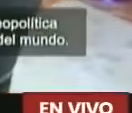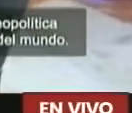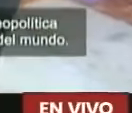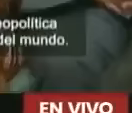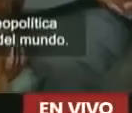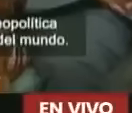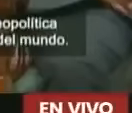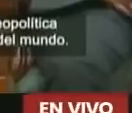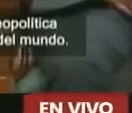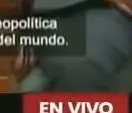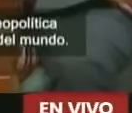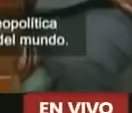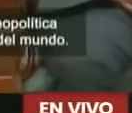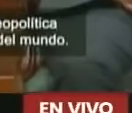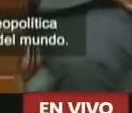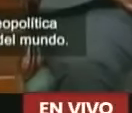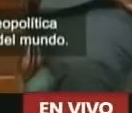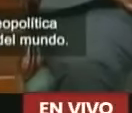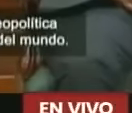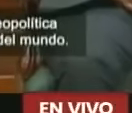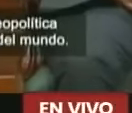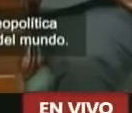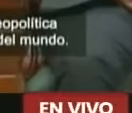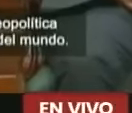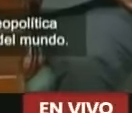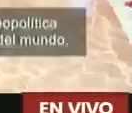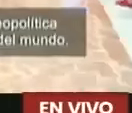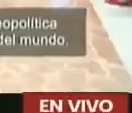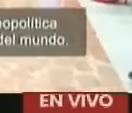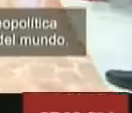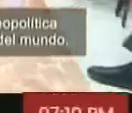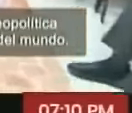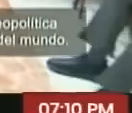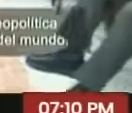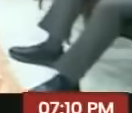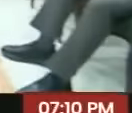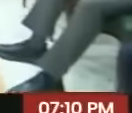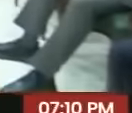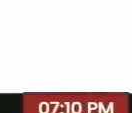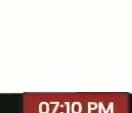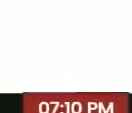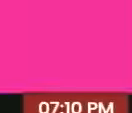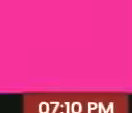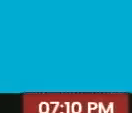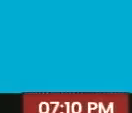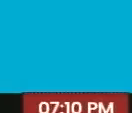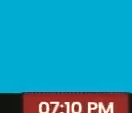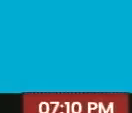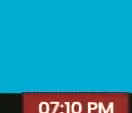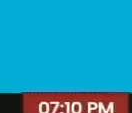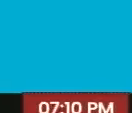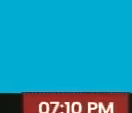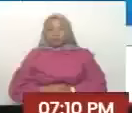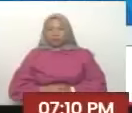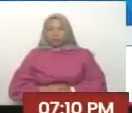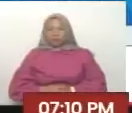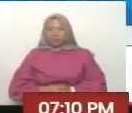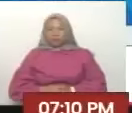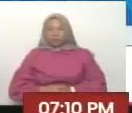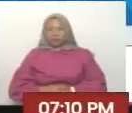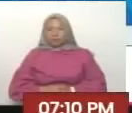como potencias energéticas para el desarrollo de los pueblos del mundo Maduro más